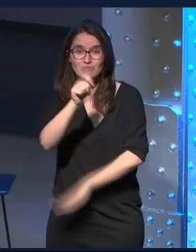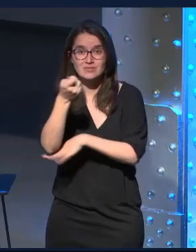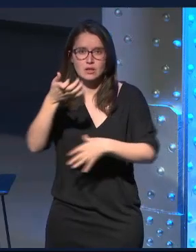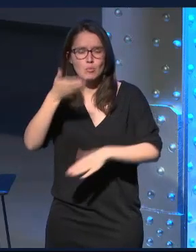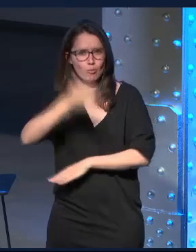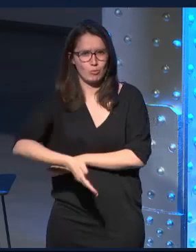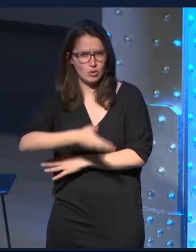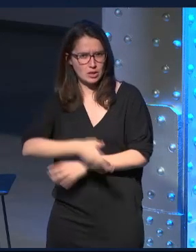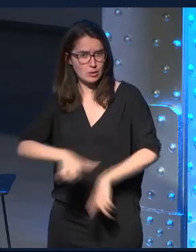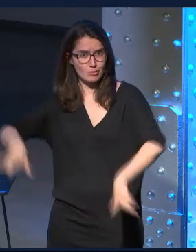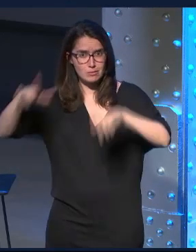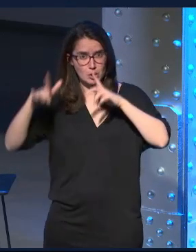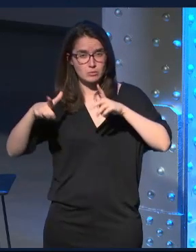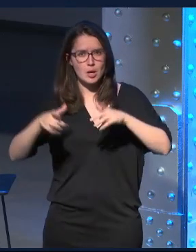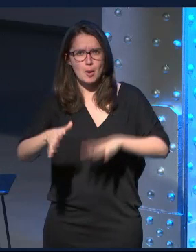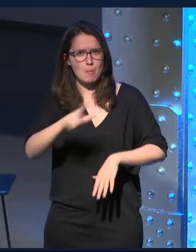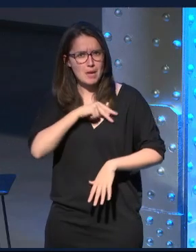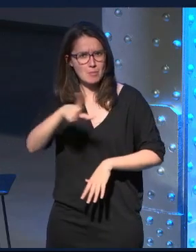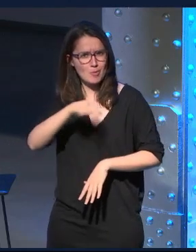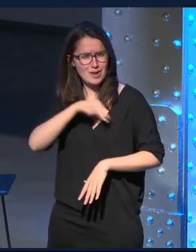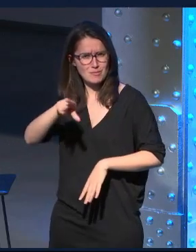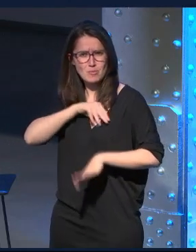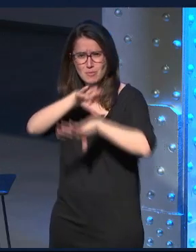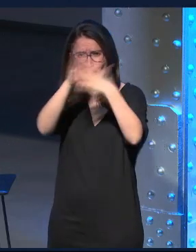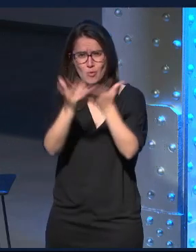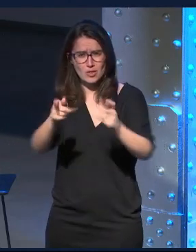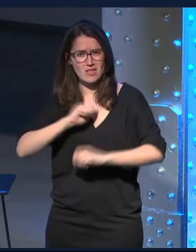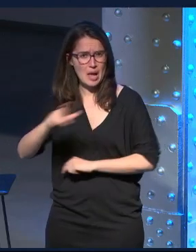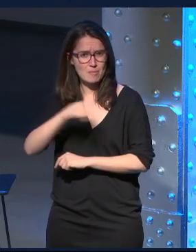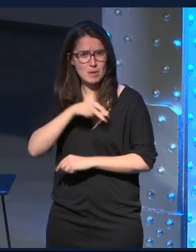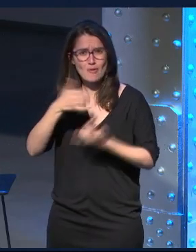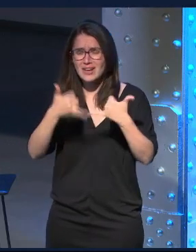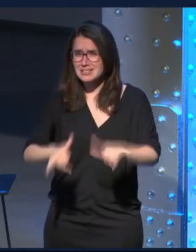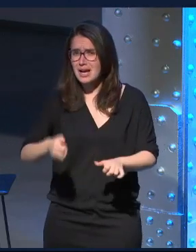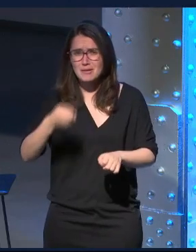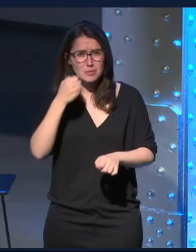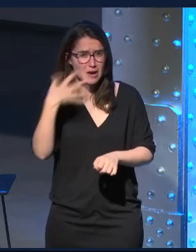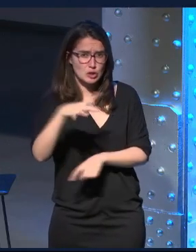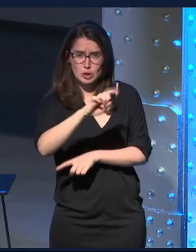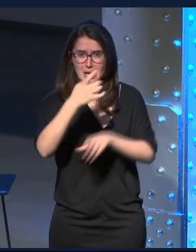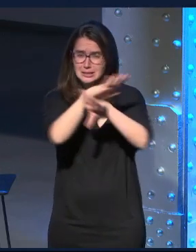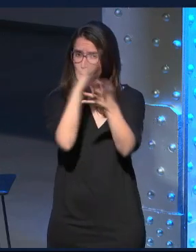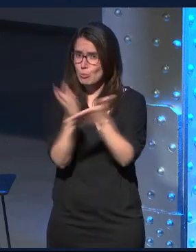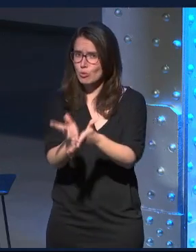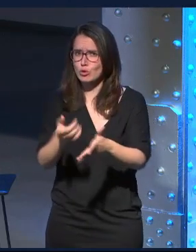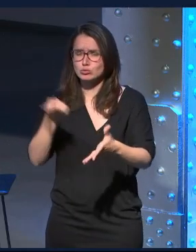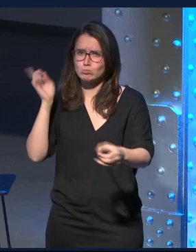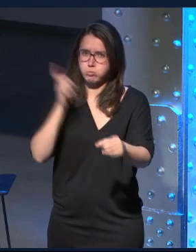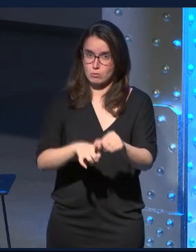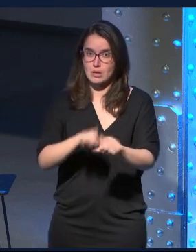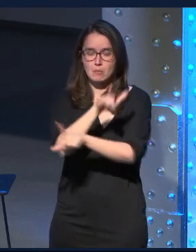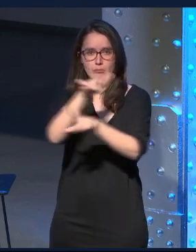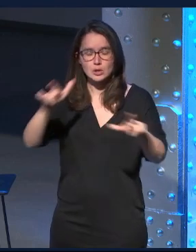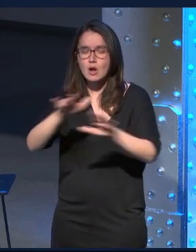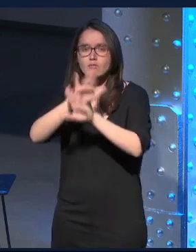ser relevantes ganando un montón de premios denominaciones internacionales hemos estado en festivales más prestigiosos del mundo y la gente